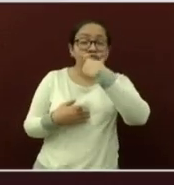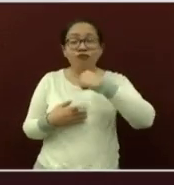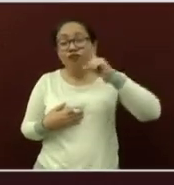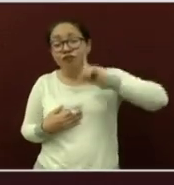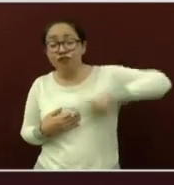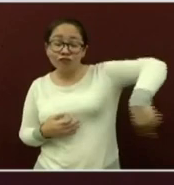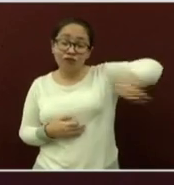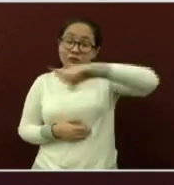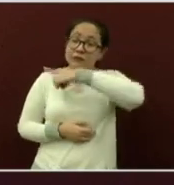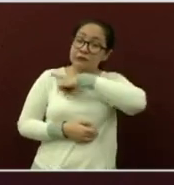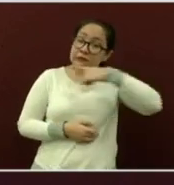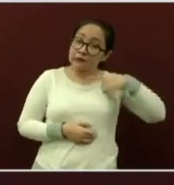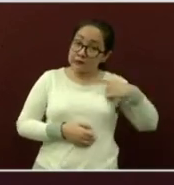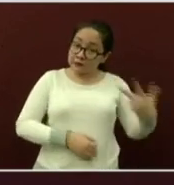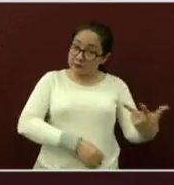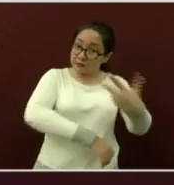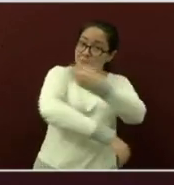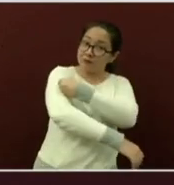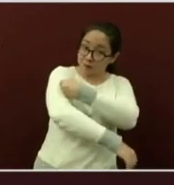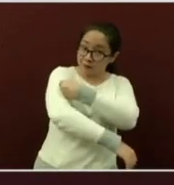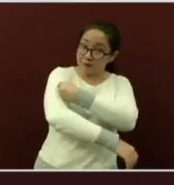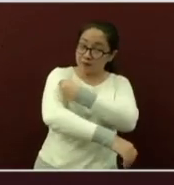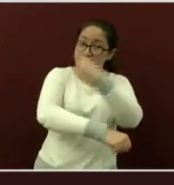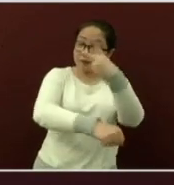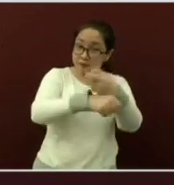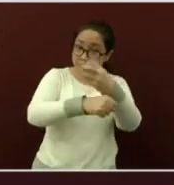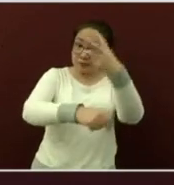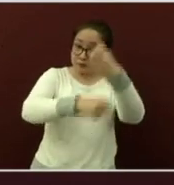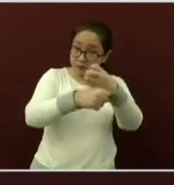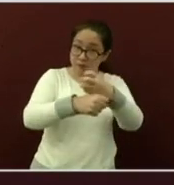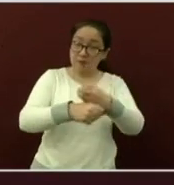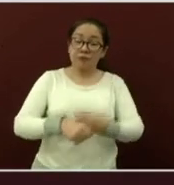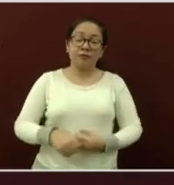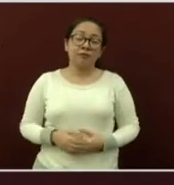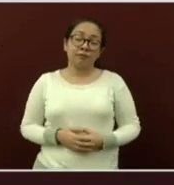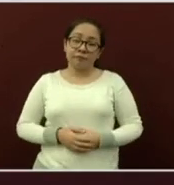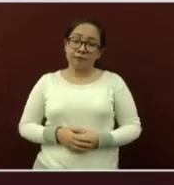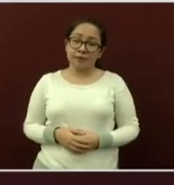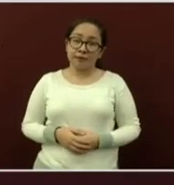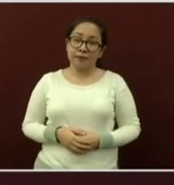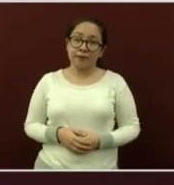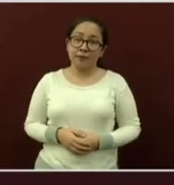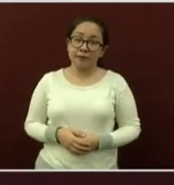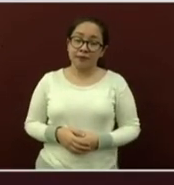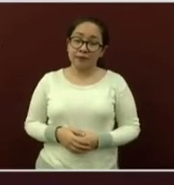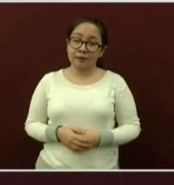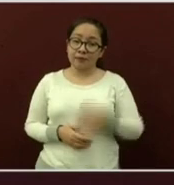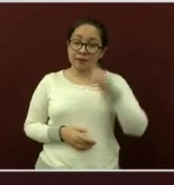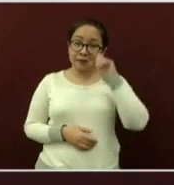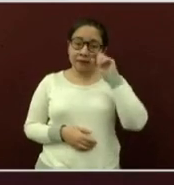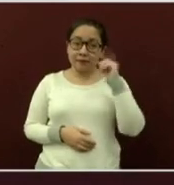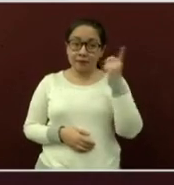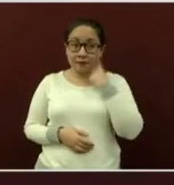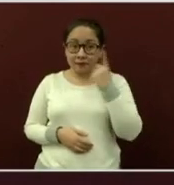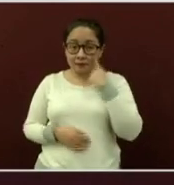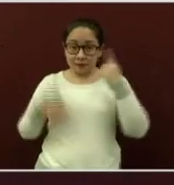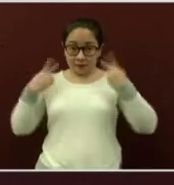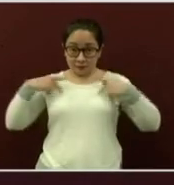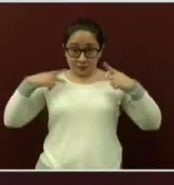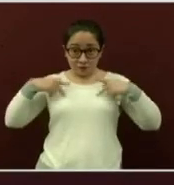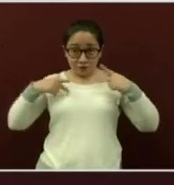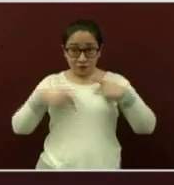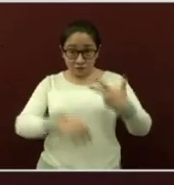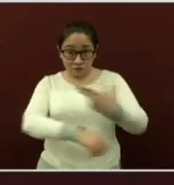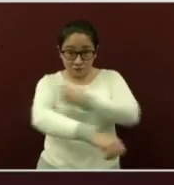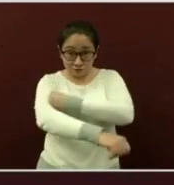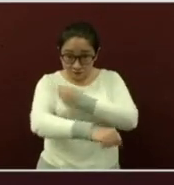recibir su vacuna de refuerzo. Hoy insistimos en que a mayor número de vacunados